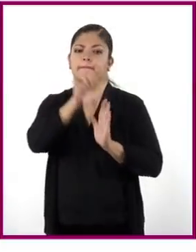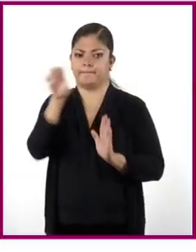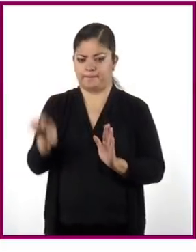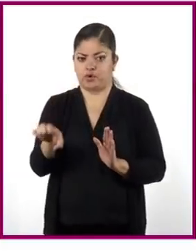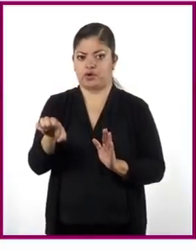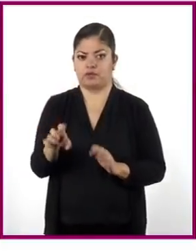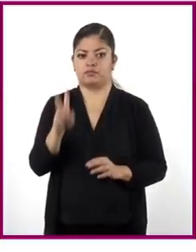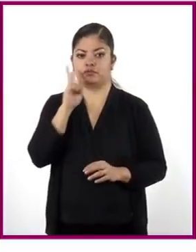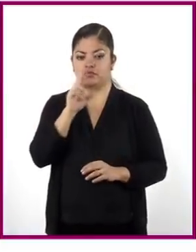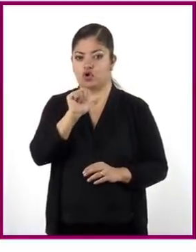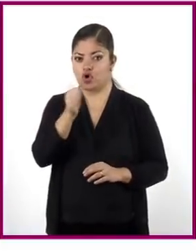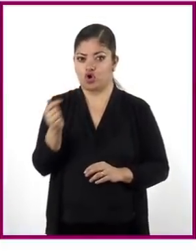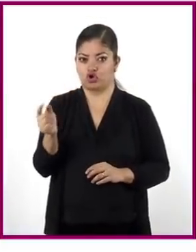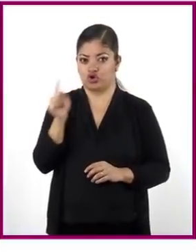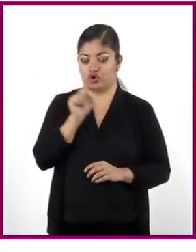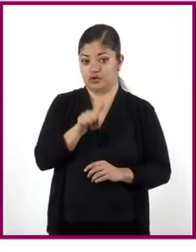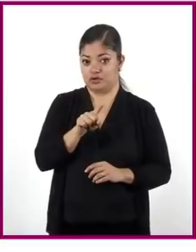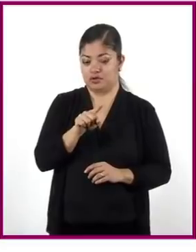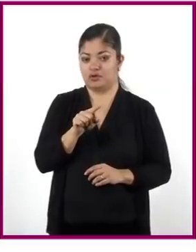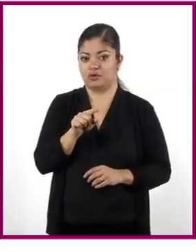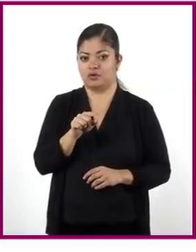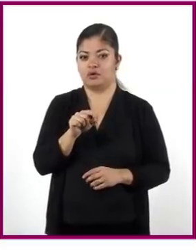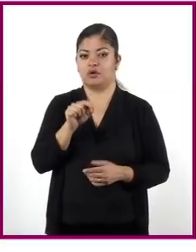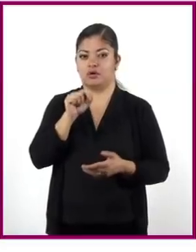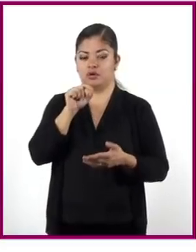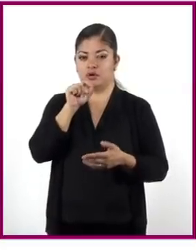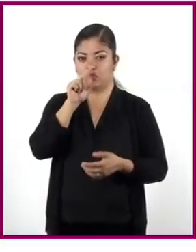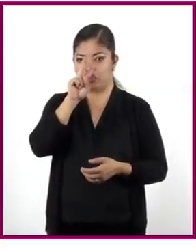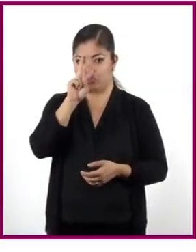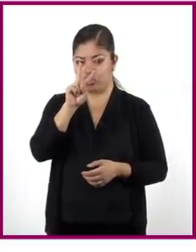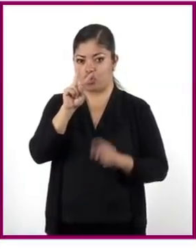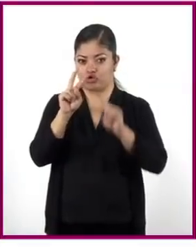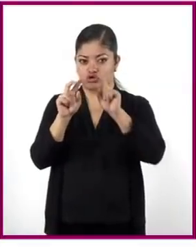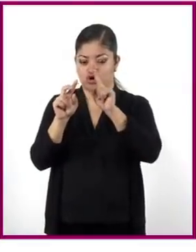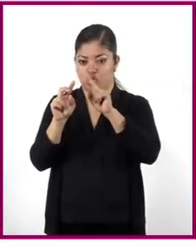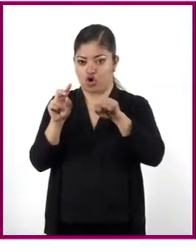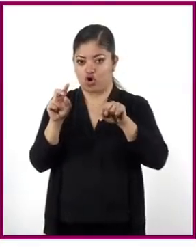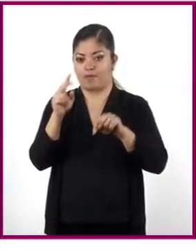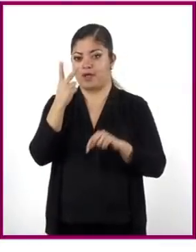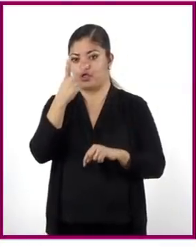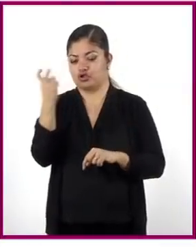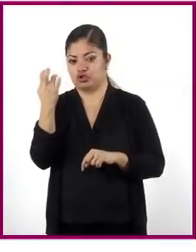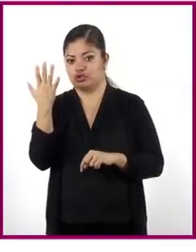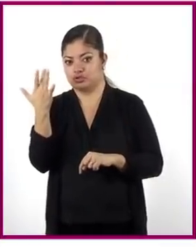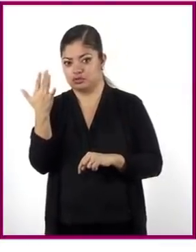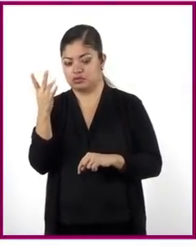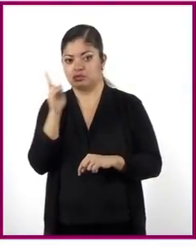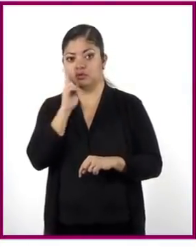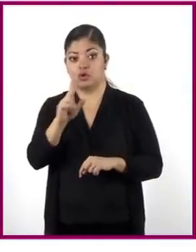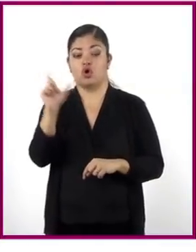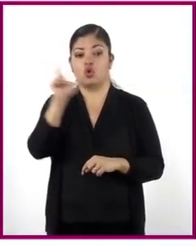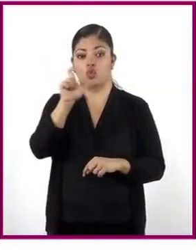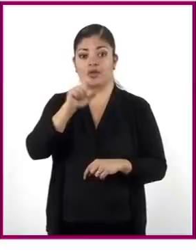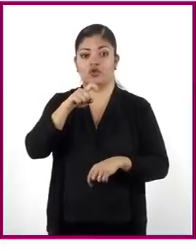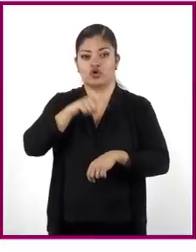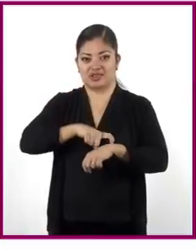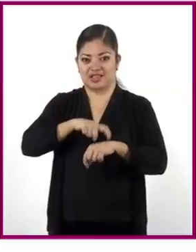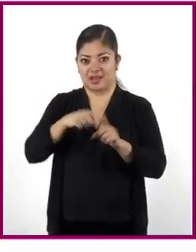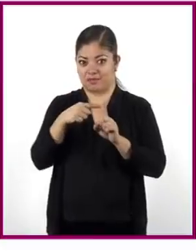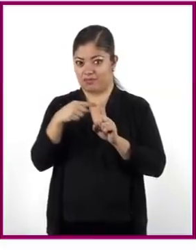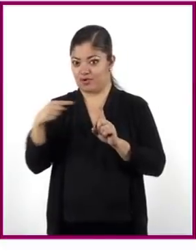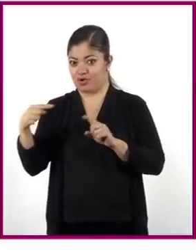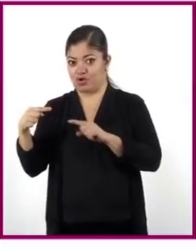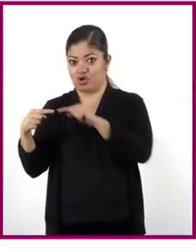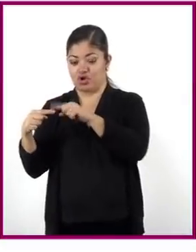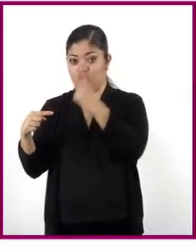en este punto de aquí, en el punto 2,250, vemos que cuando nuestro tiempo es de 2